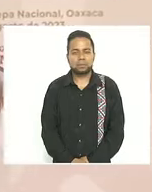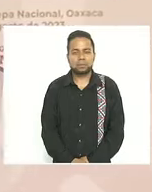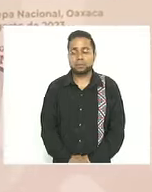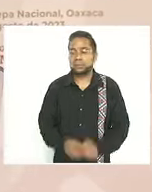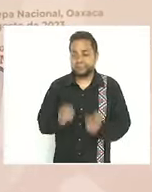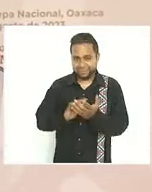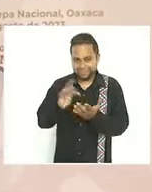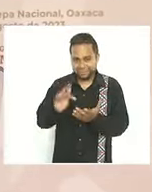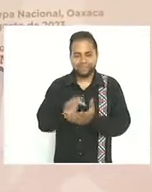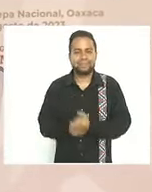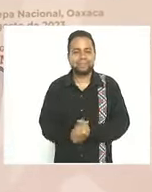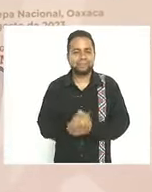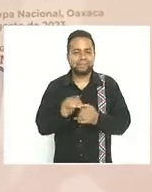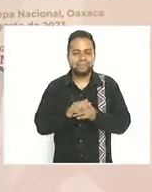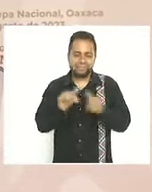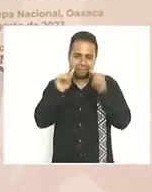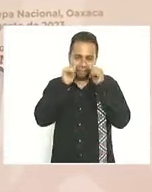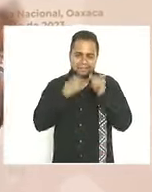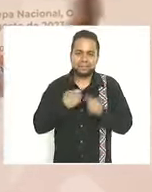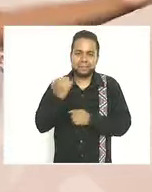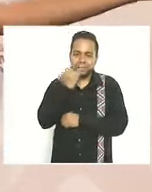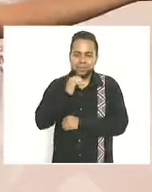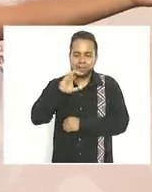¡Que la tierra